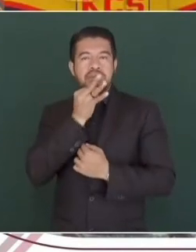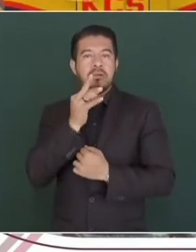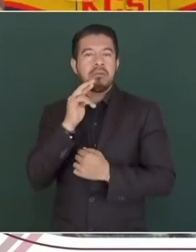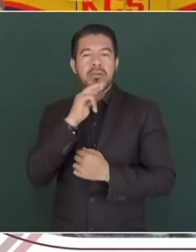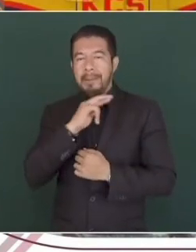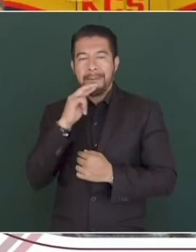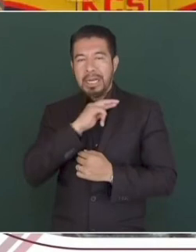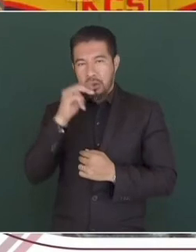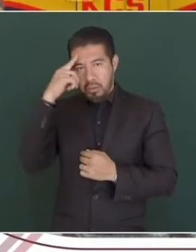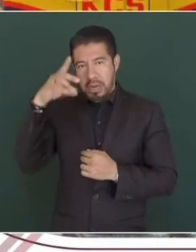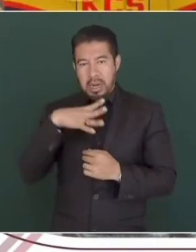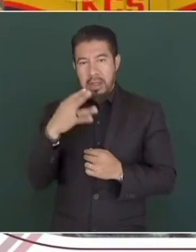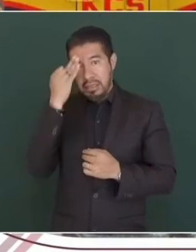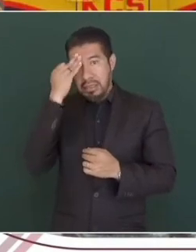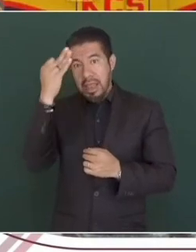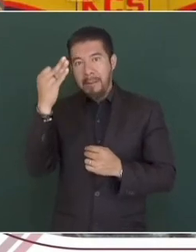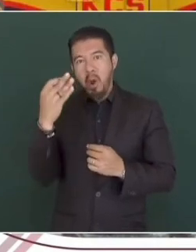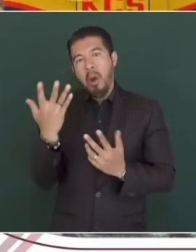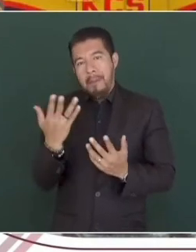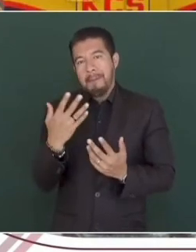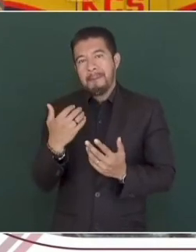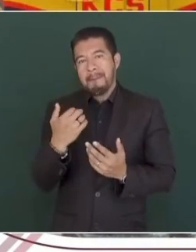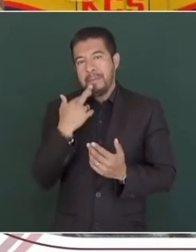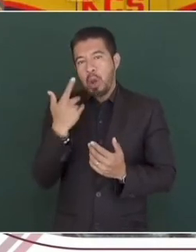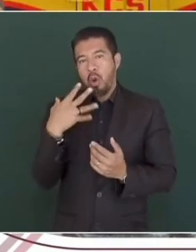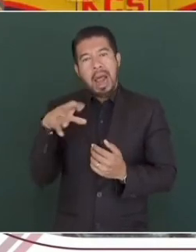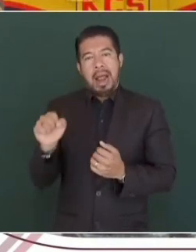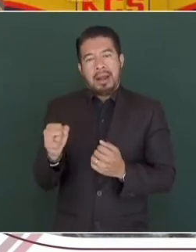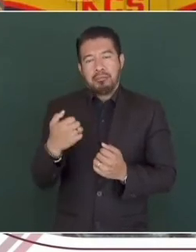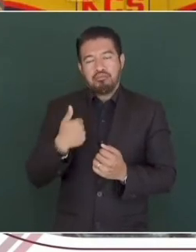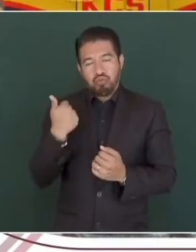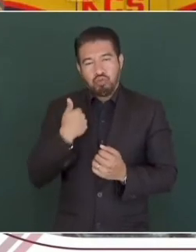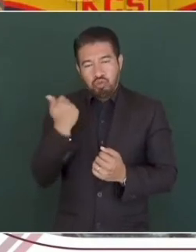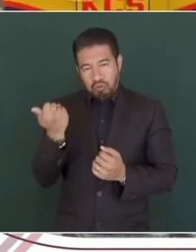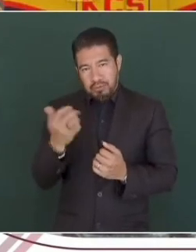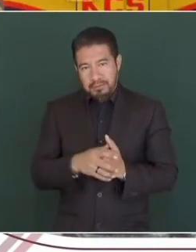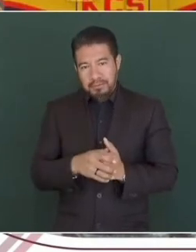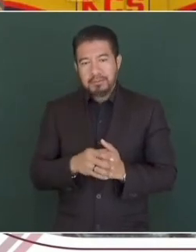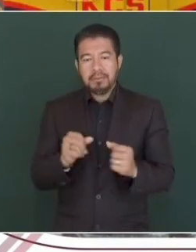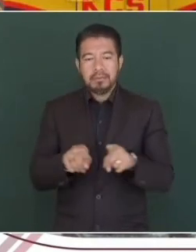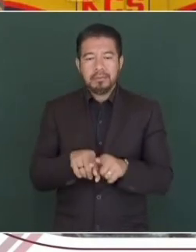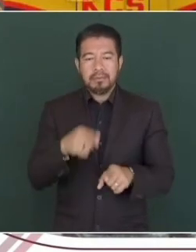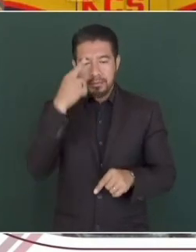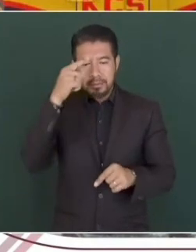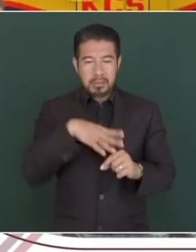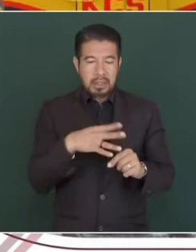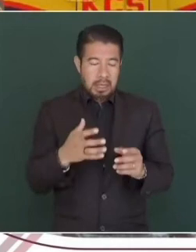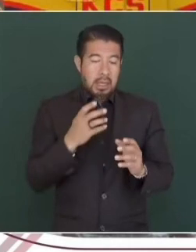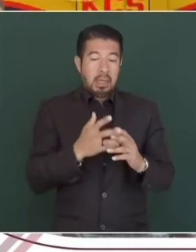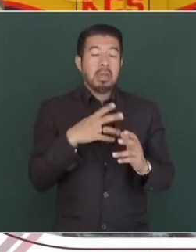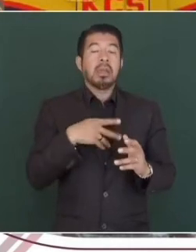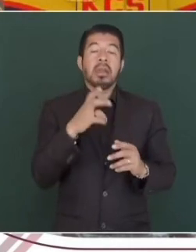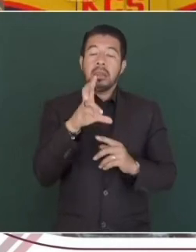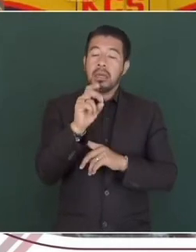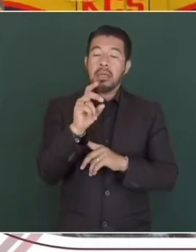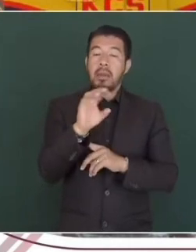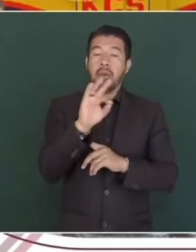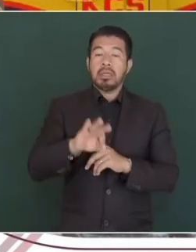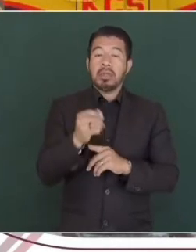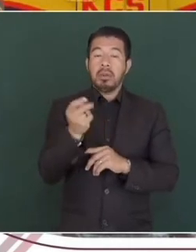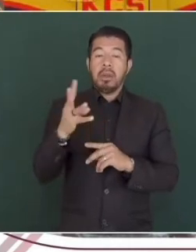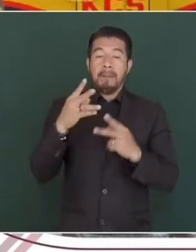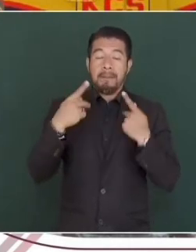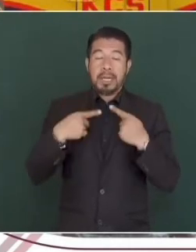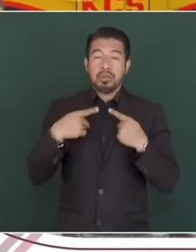traslado y en particular a aquellos pasajeros de largo itinerario que son aproximadamente un 30 por ciento de los usuarios que se